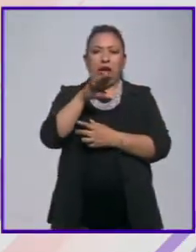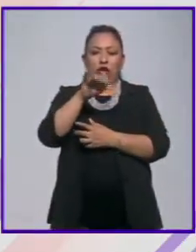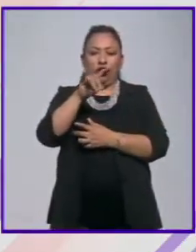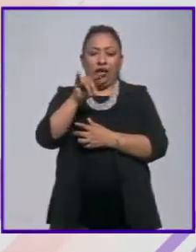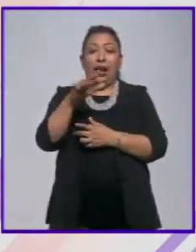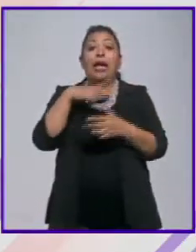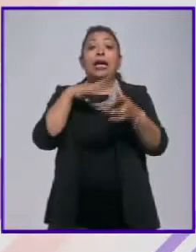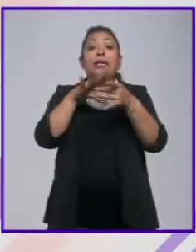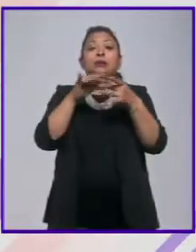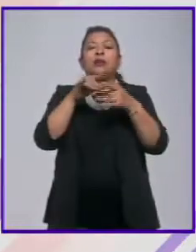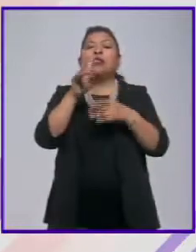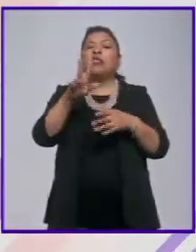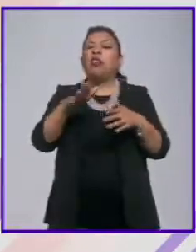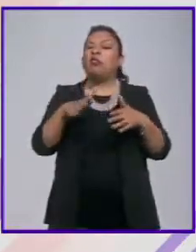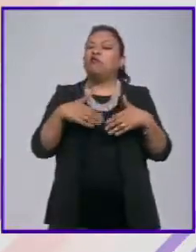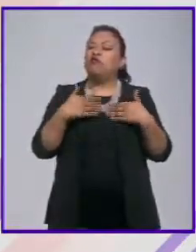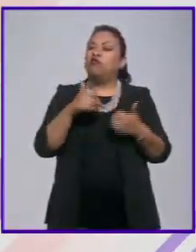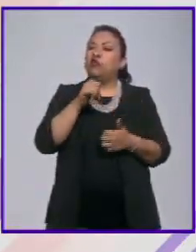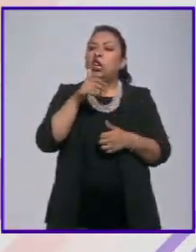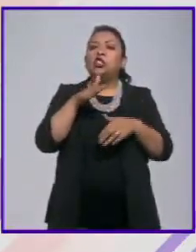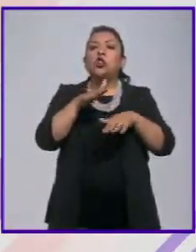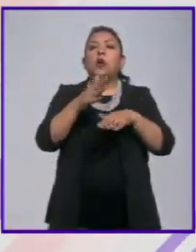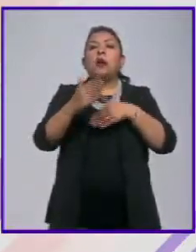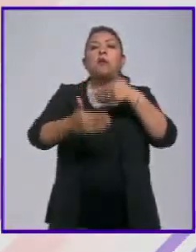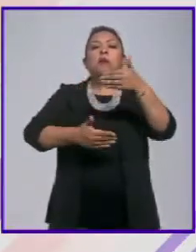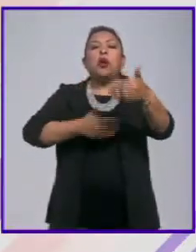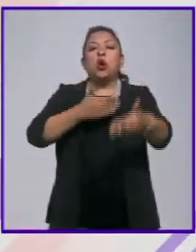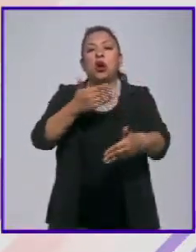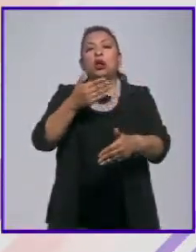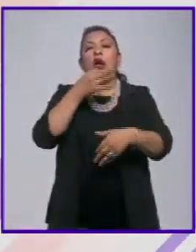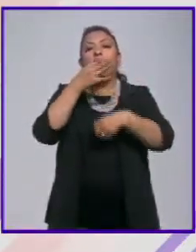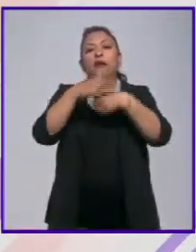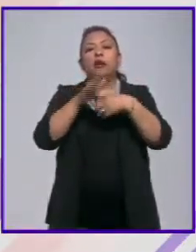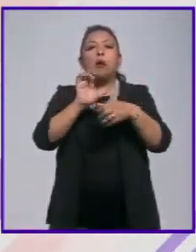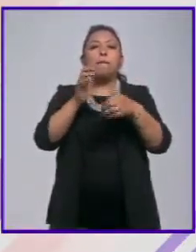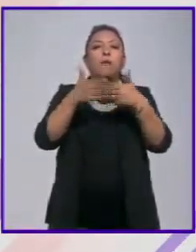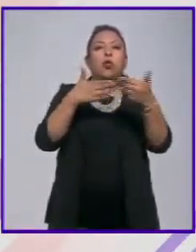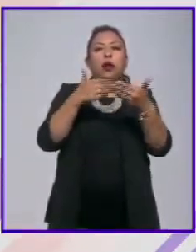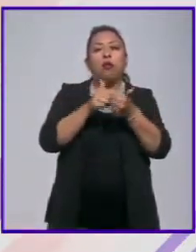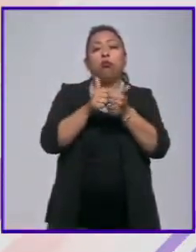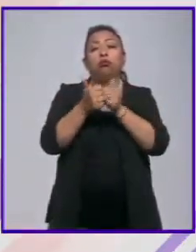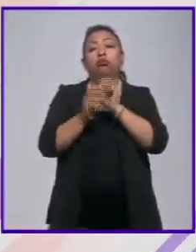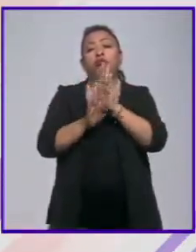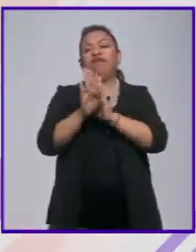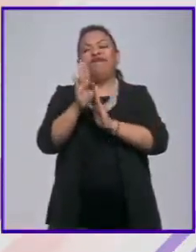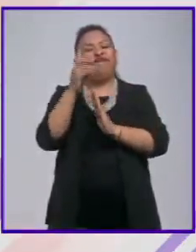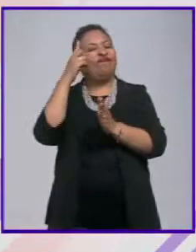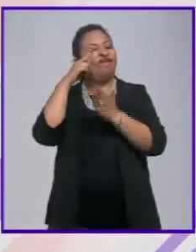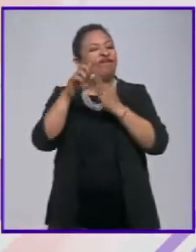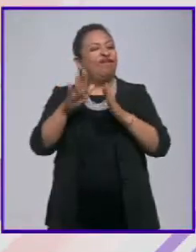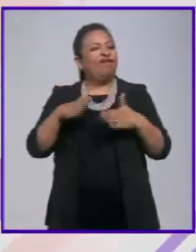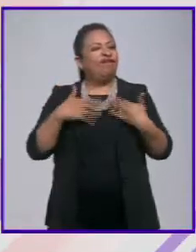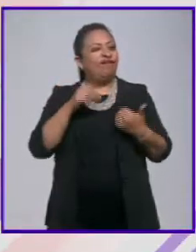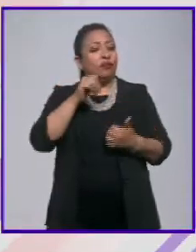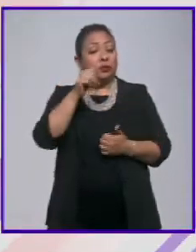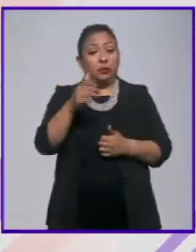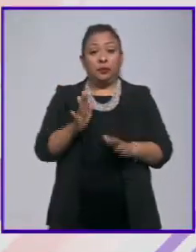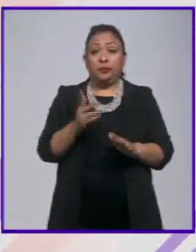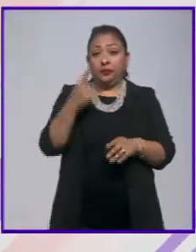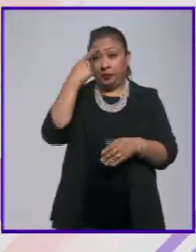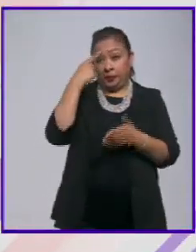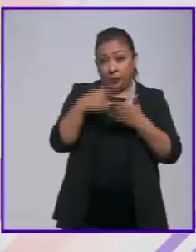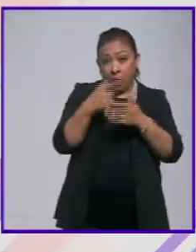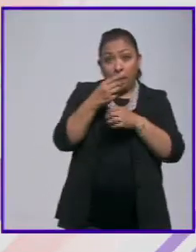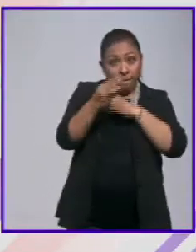expresa su desconfianza en relación al progreso pregonado por la modernidad Creo que el mundo está pasando por un el